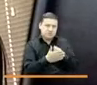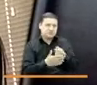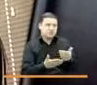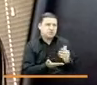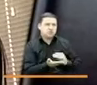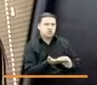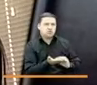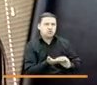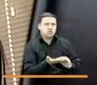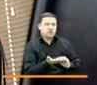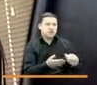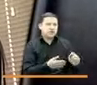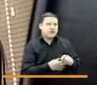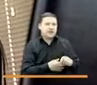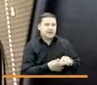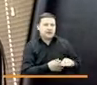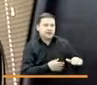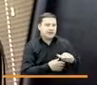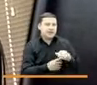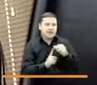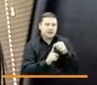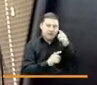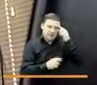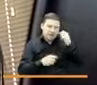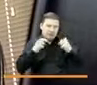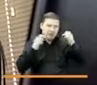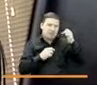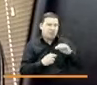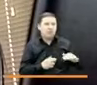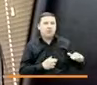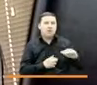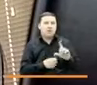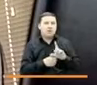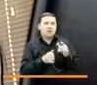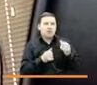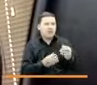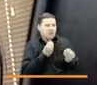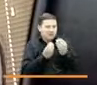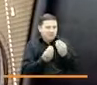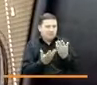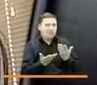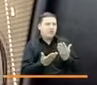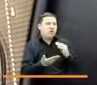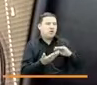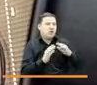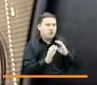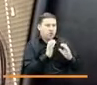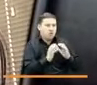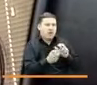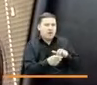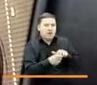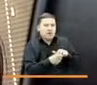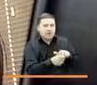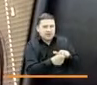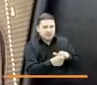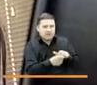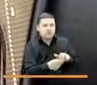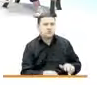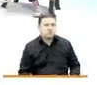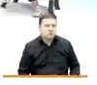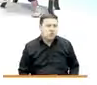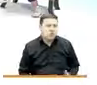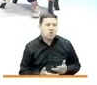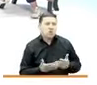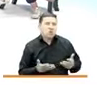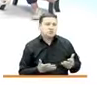resolver las necesidades primarias de los profesionales allá, el alojamiento, la alimentación, la comunicación, el transporte, cosas que